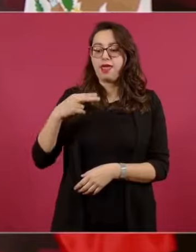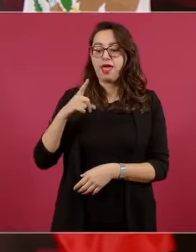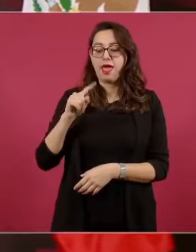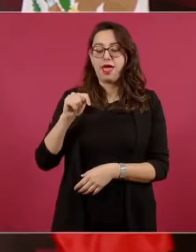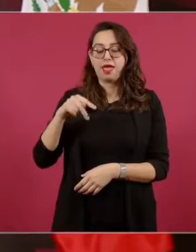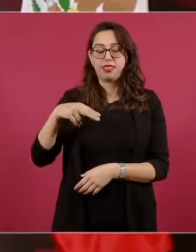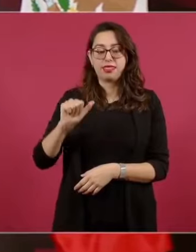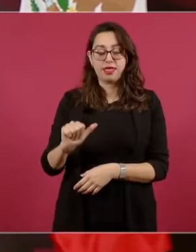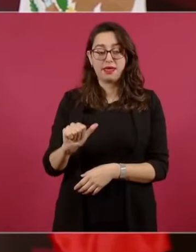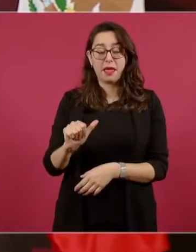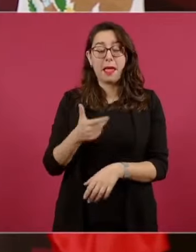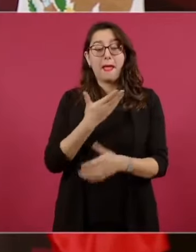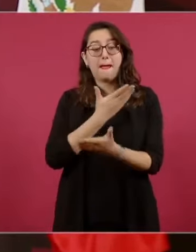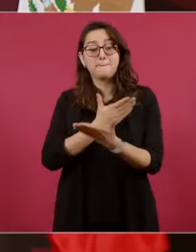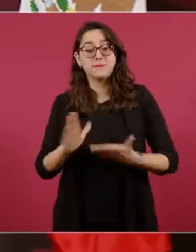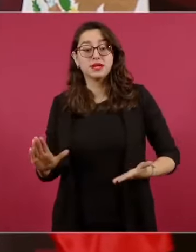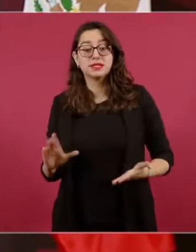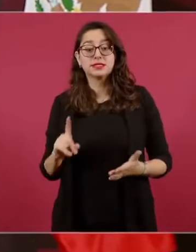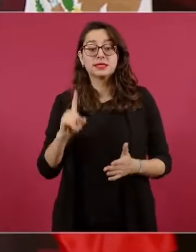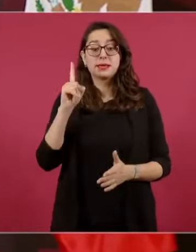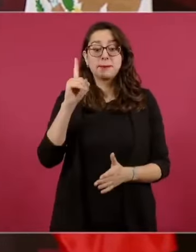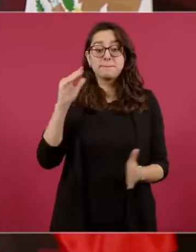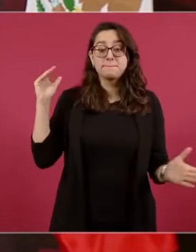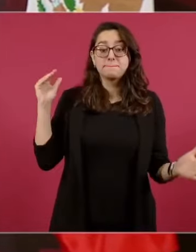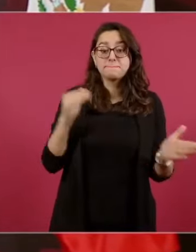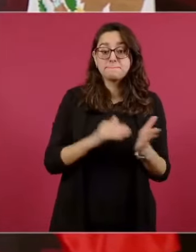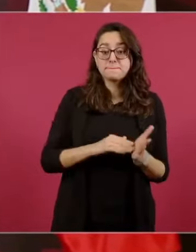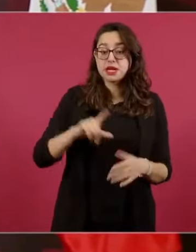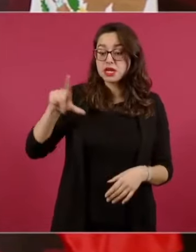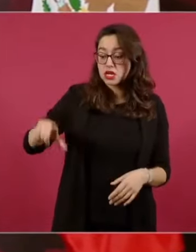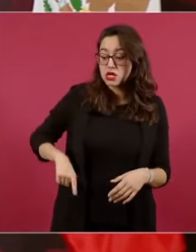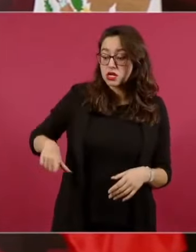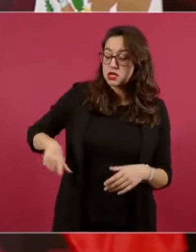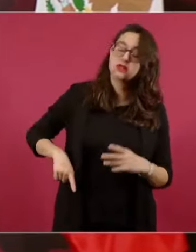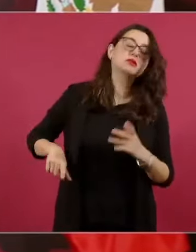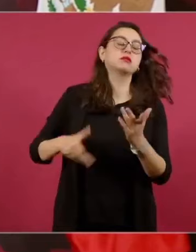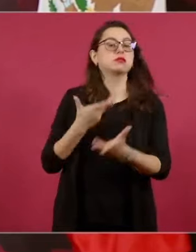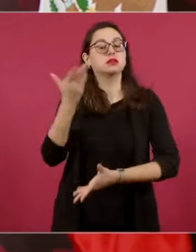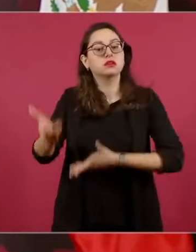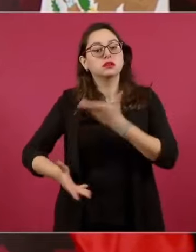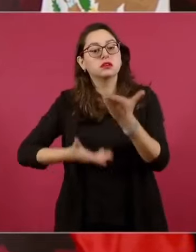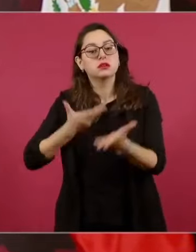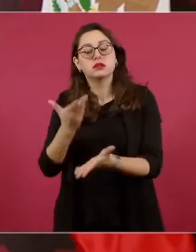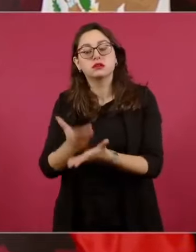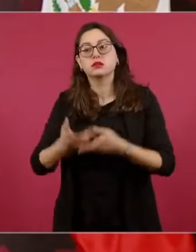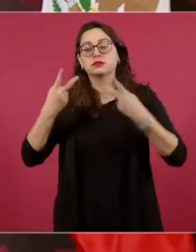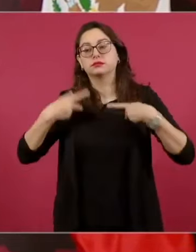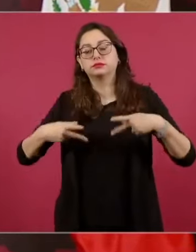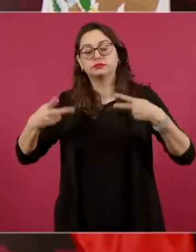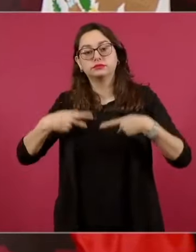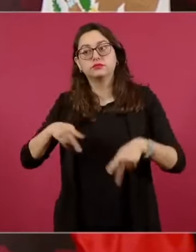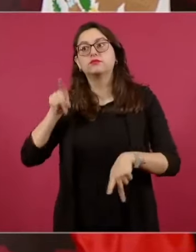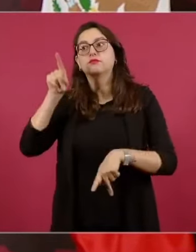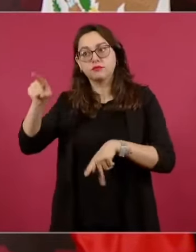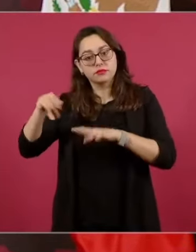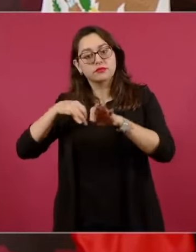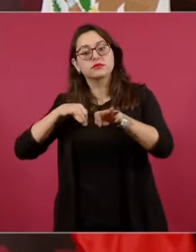hay más de mil servidores de la nación trabajando